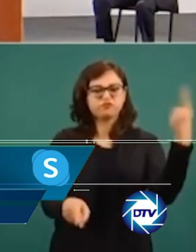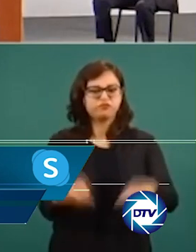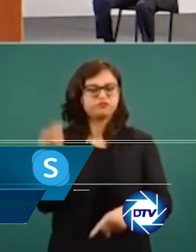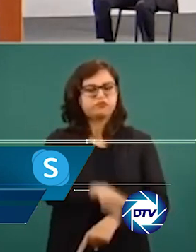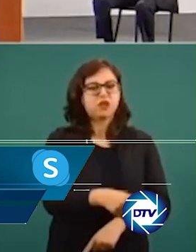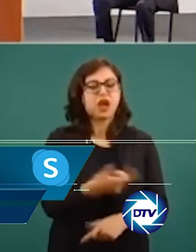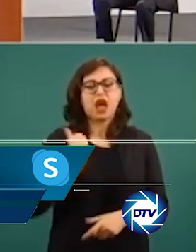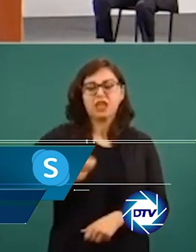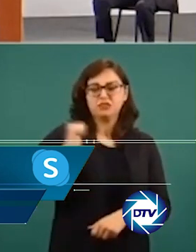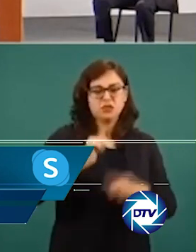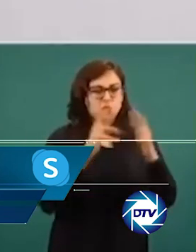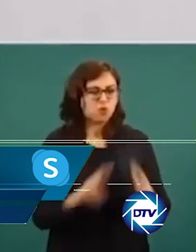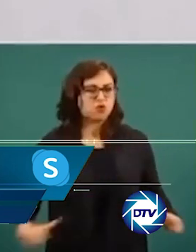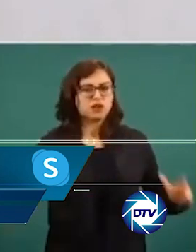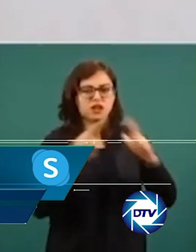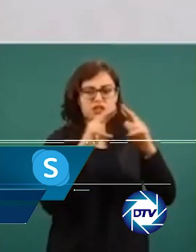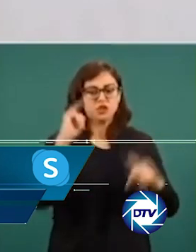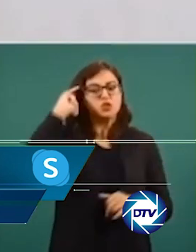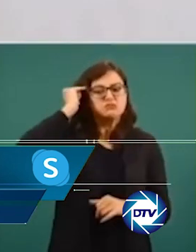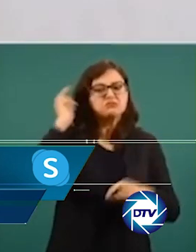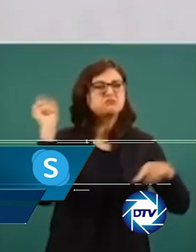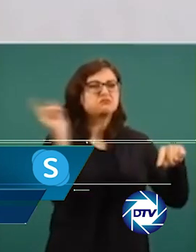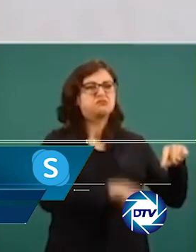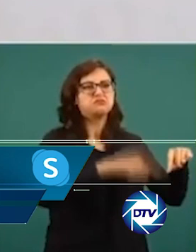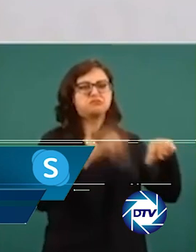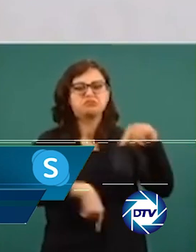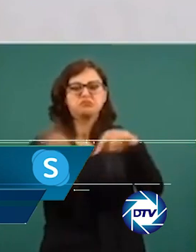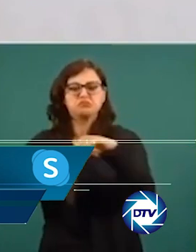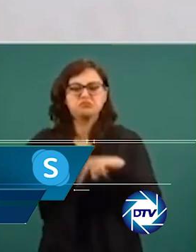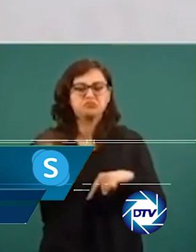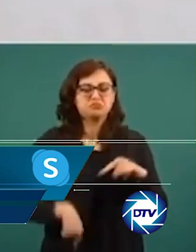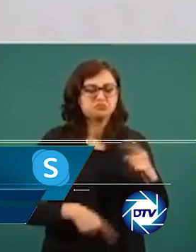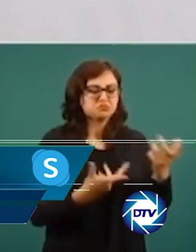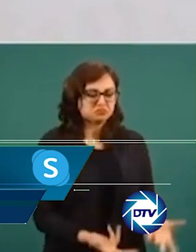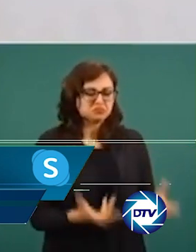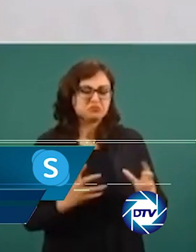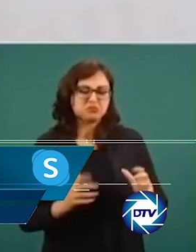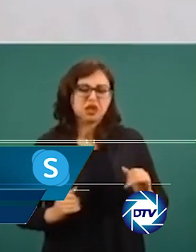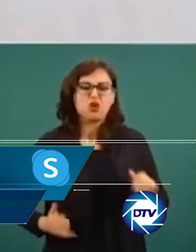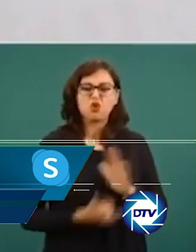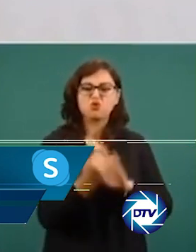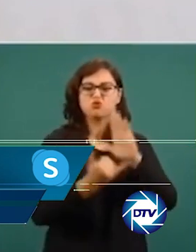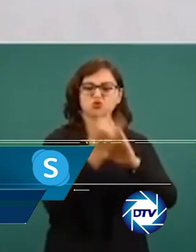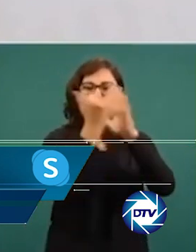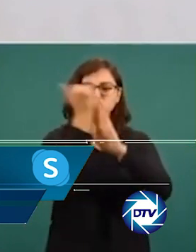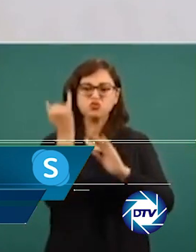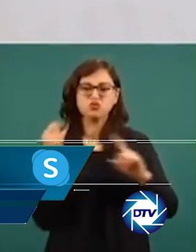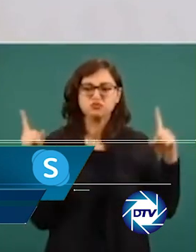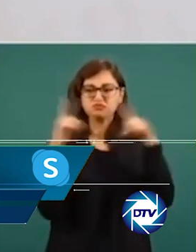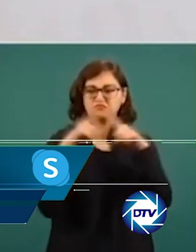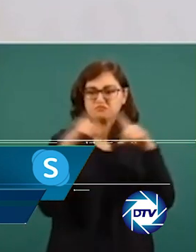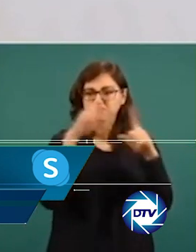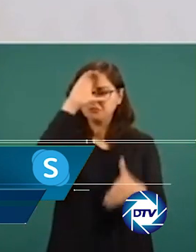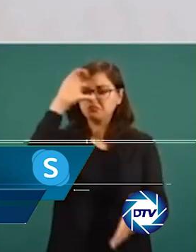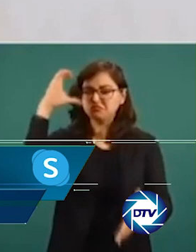nació en Cantabria, como ya ha dicho el presidente Aznar, en 1893, y de la visita del rey de España,